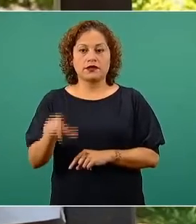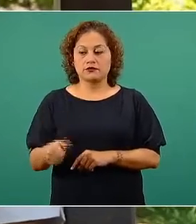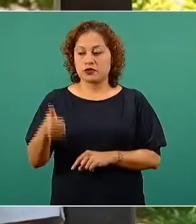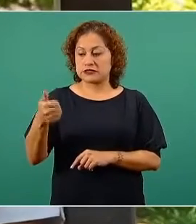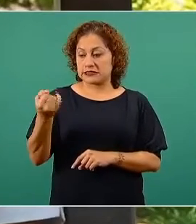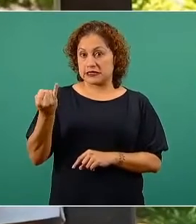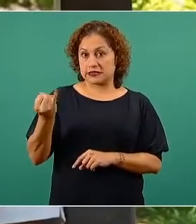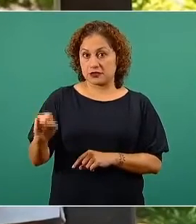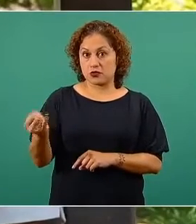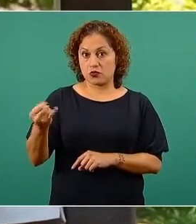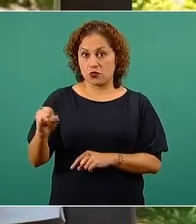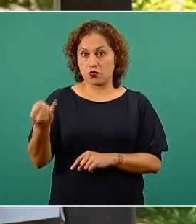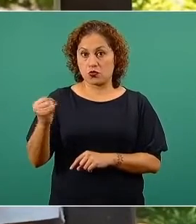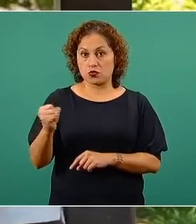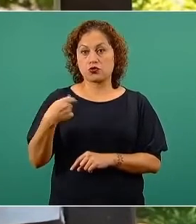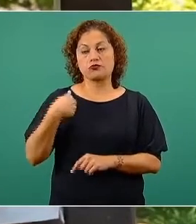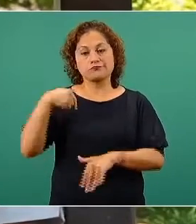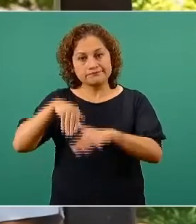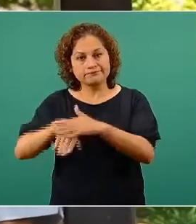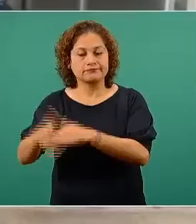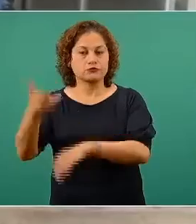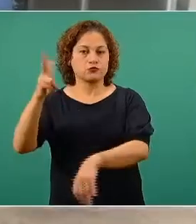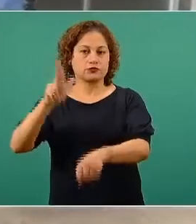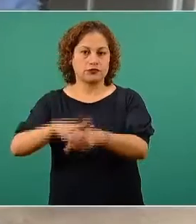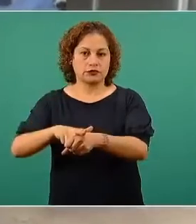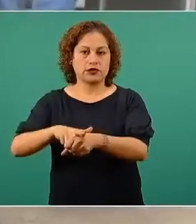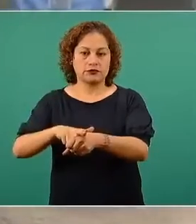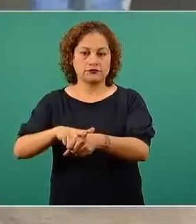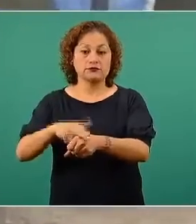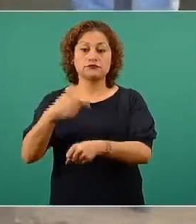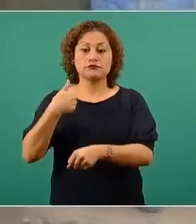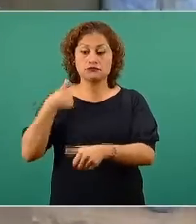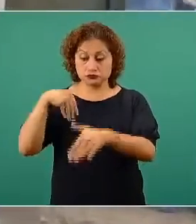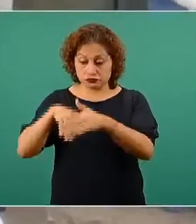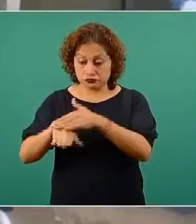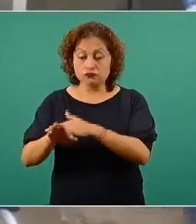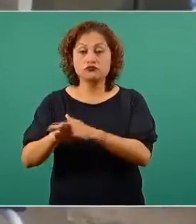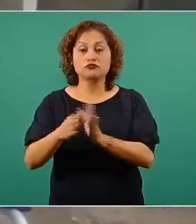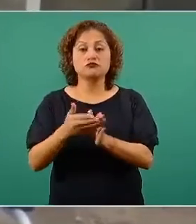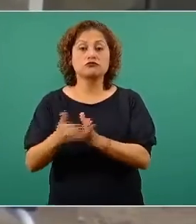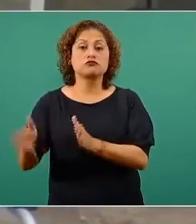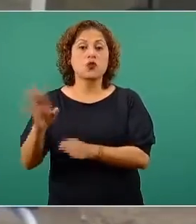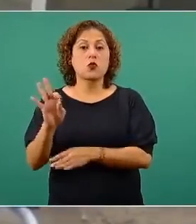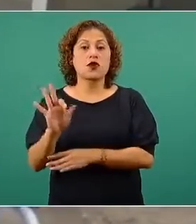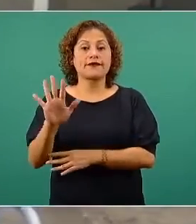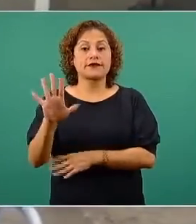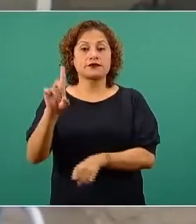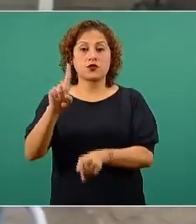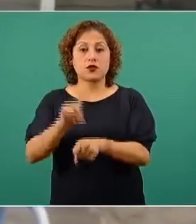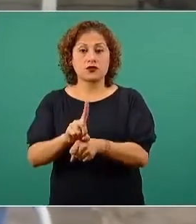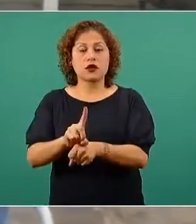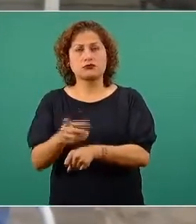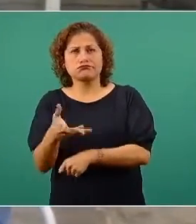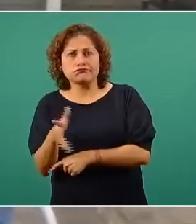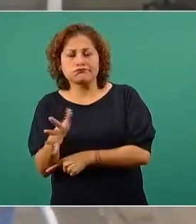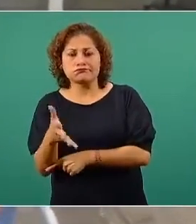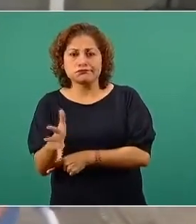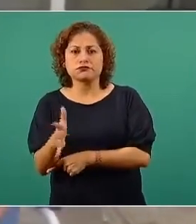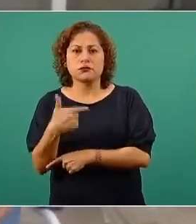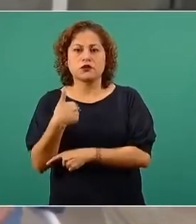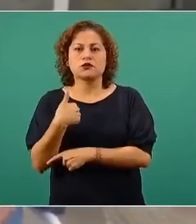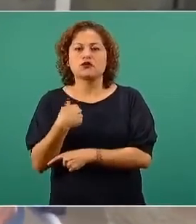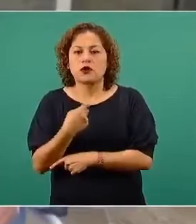junio fui hospitalizado. Estuve hospitalizado 45 días aproximadamente. Estuve